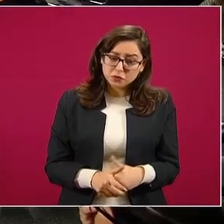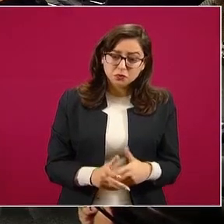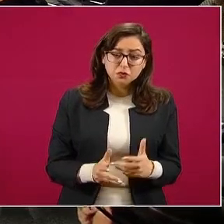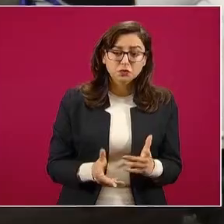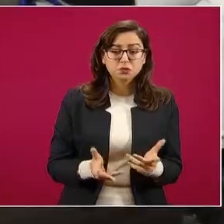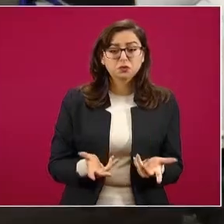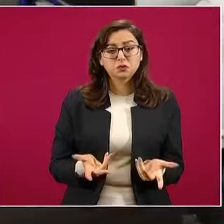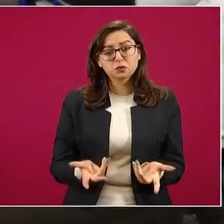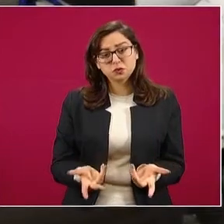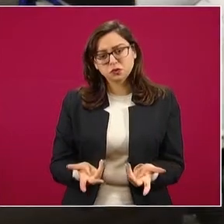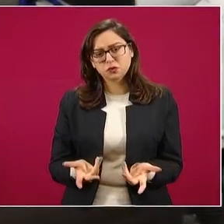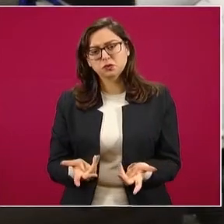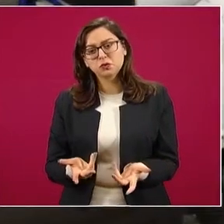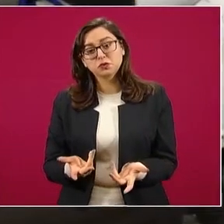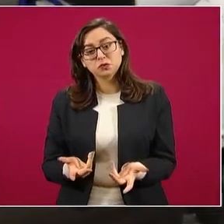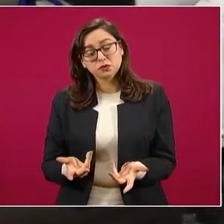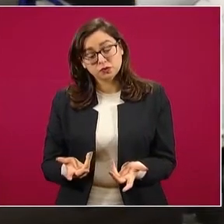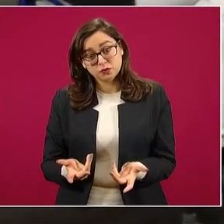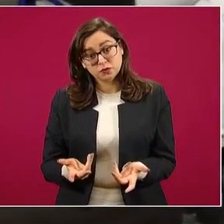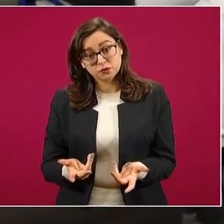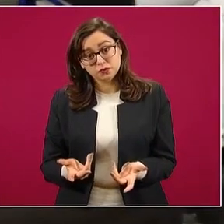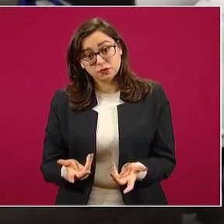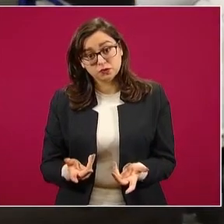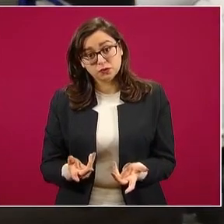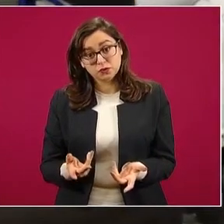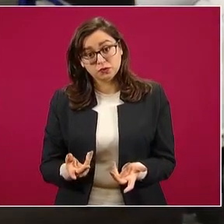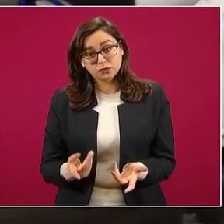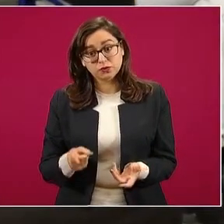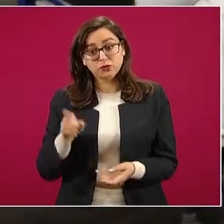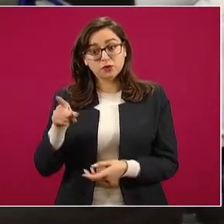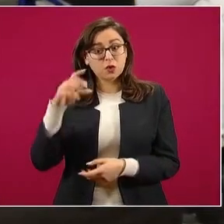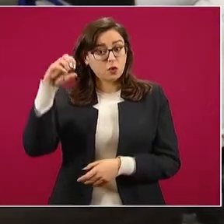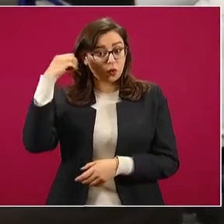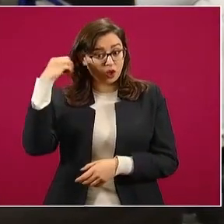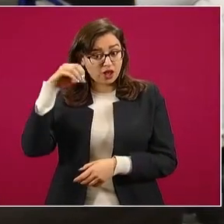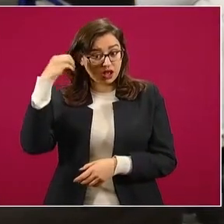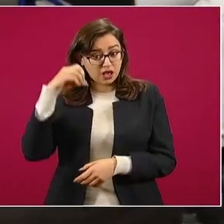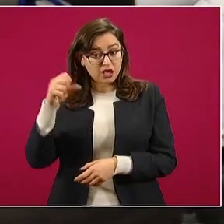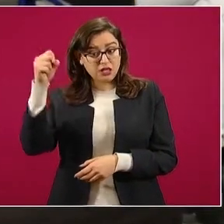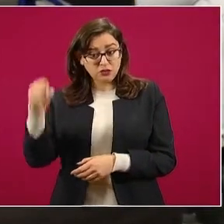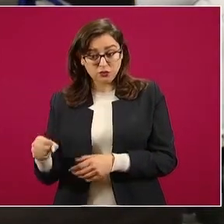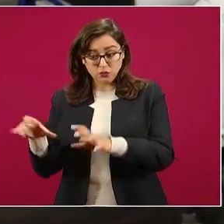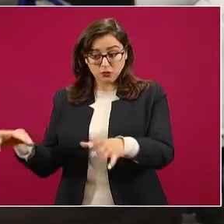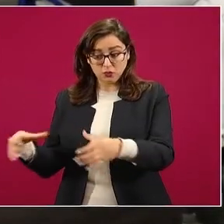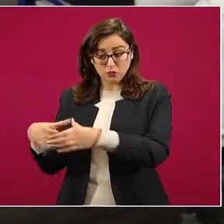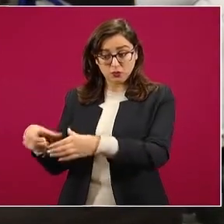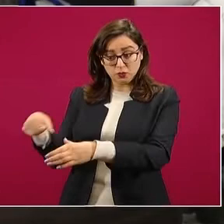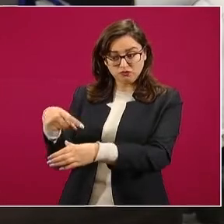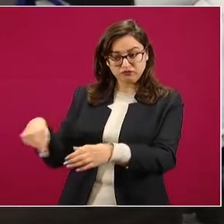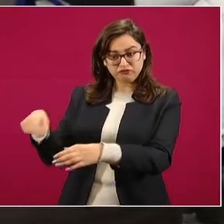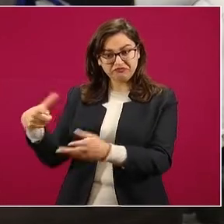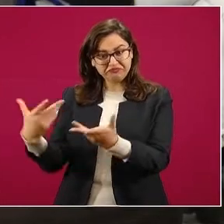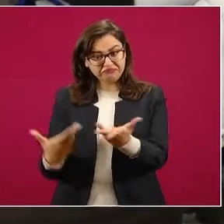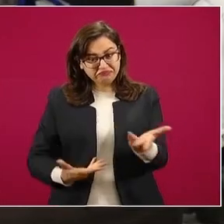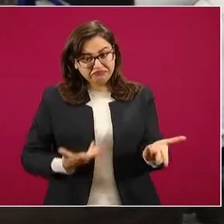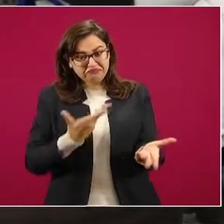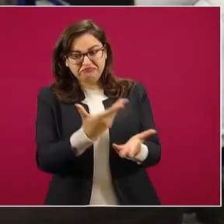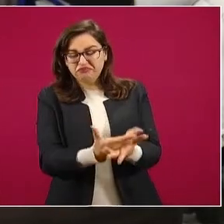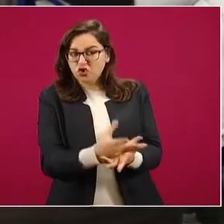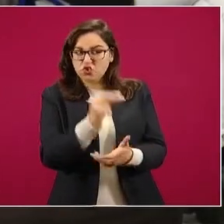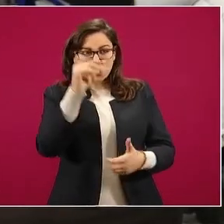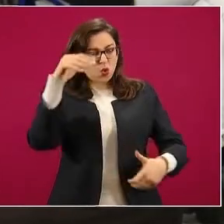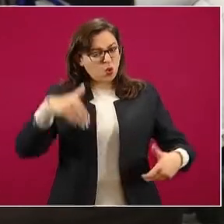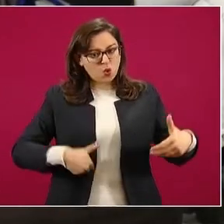presentando algunos representantes de comunidades al sur de Oaxaca sobre la cuestión de